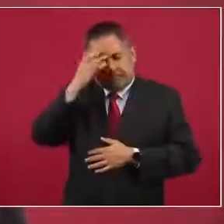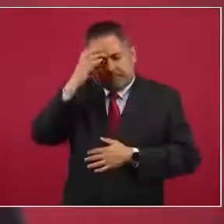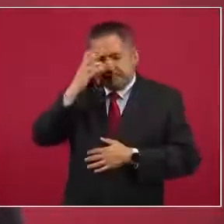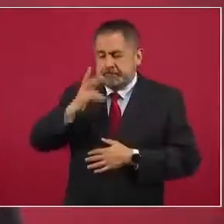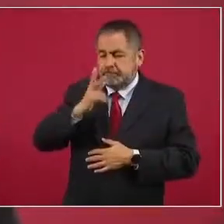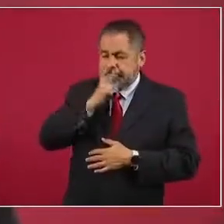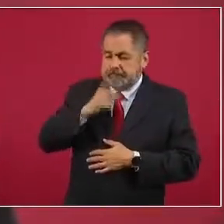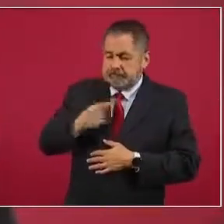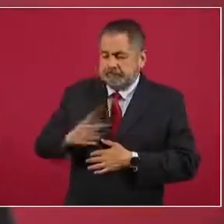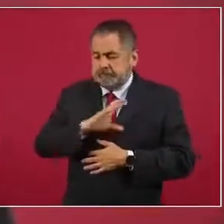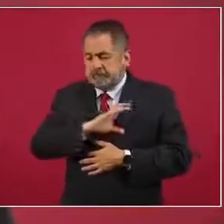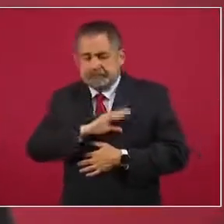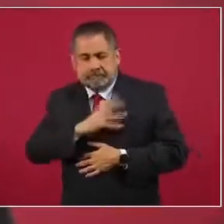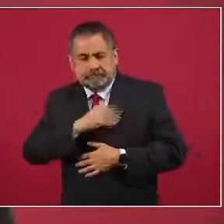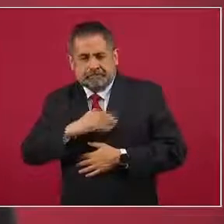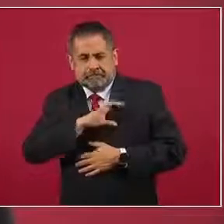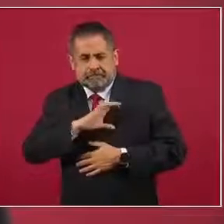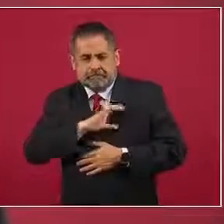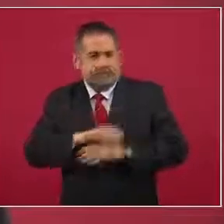hijos.